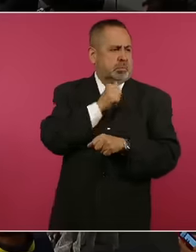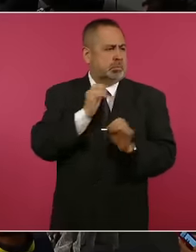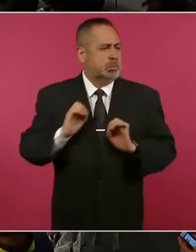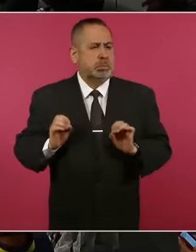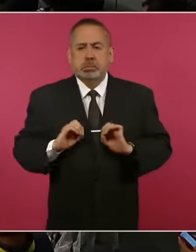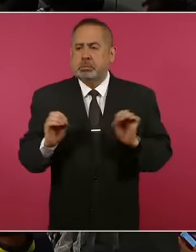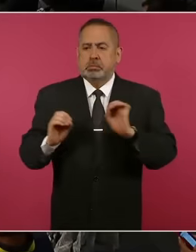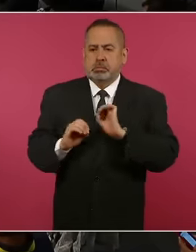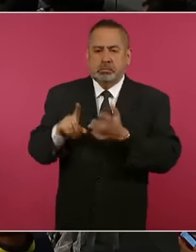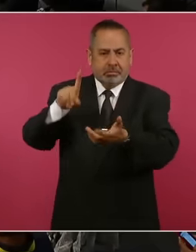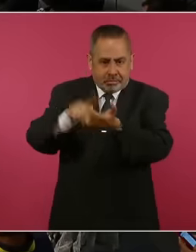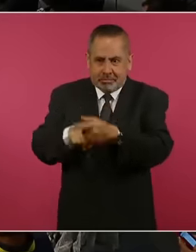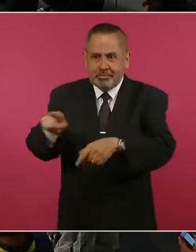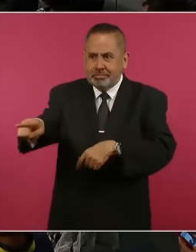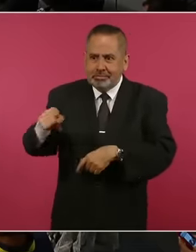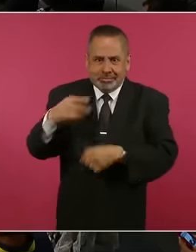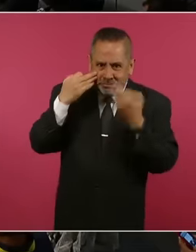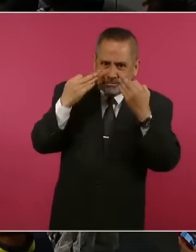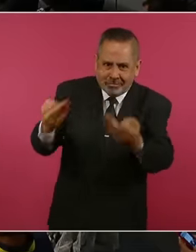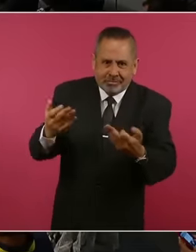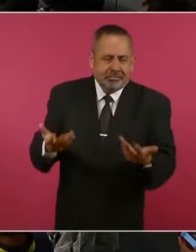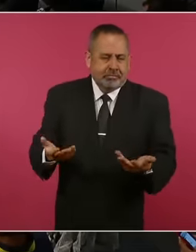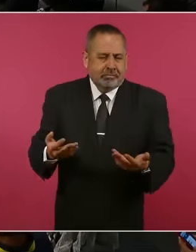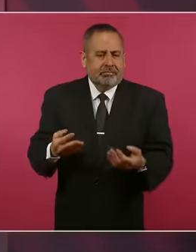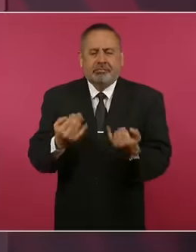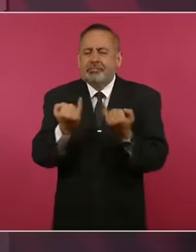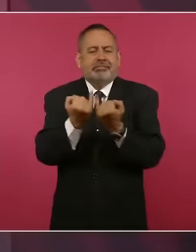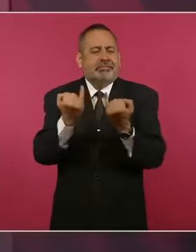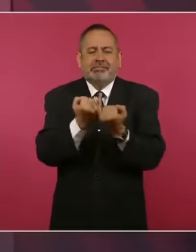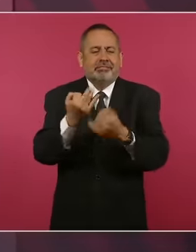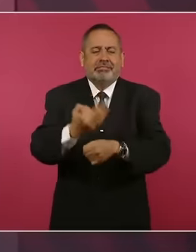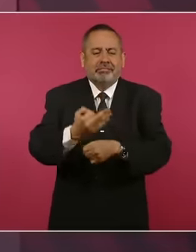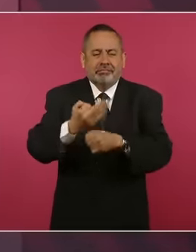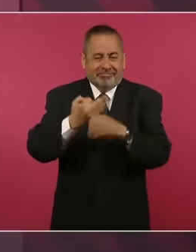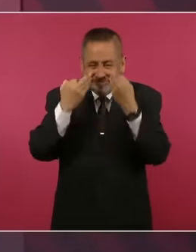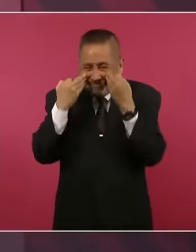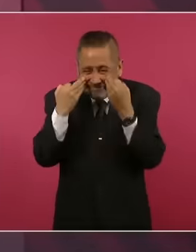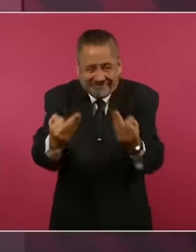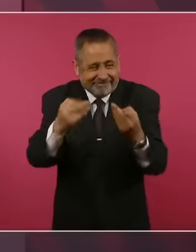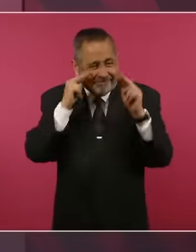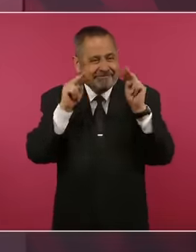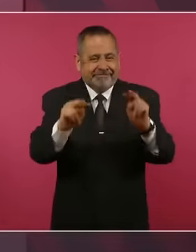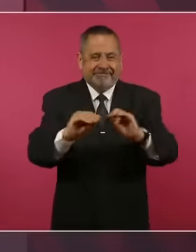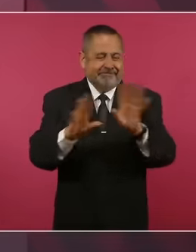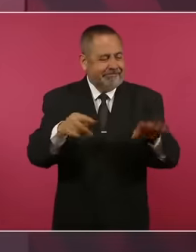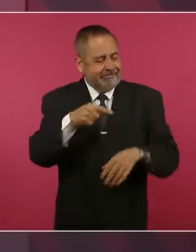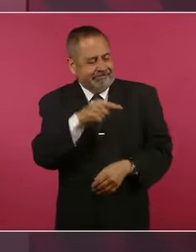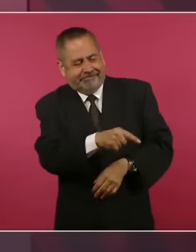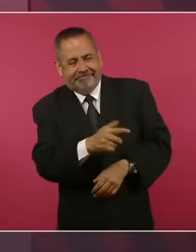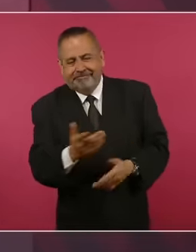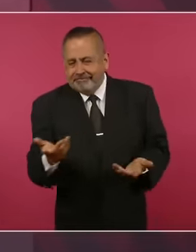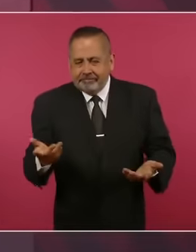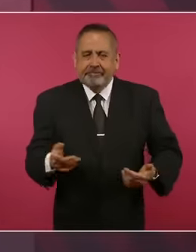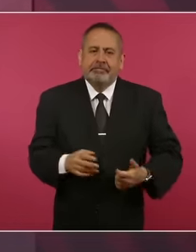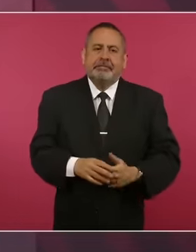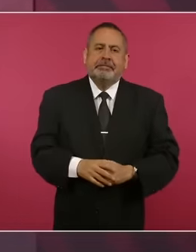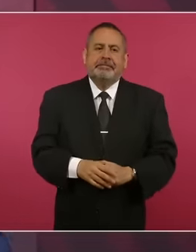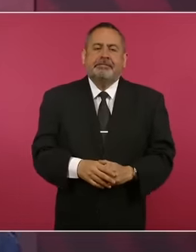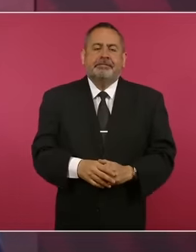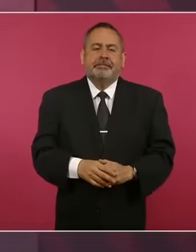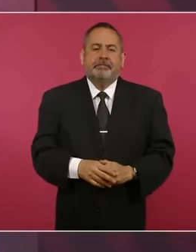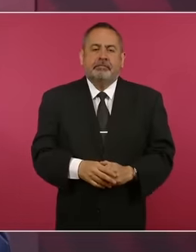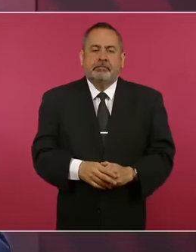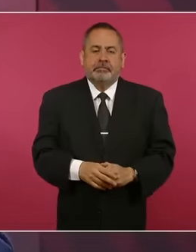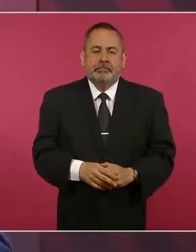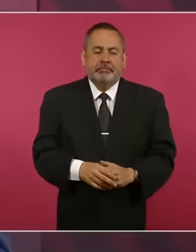Es un proceso muy interesante porque siempre se